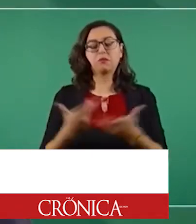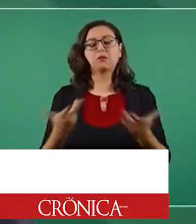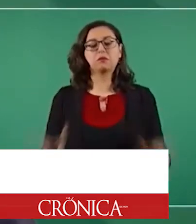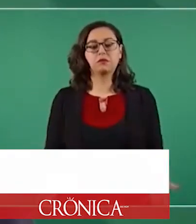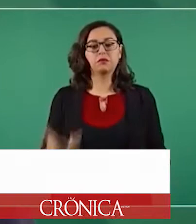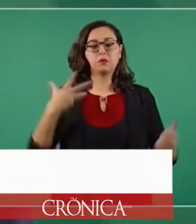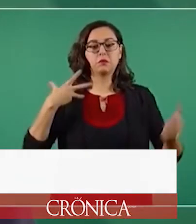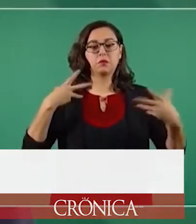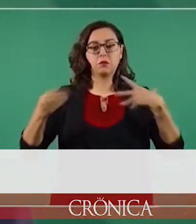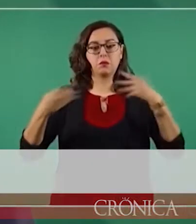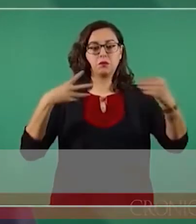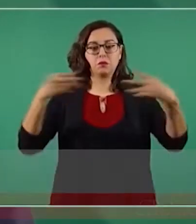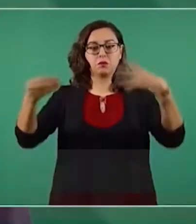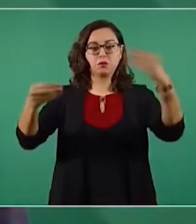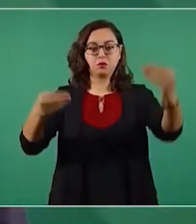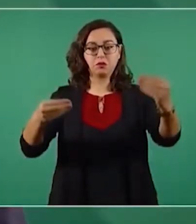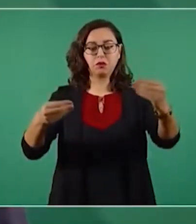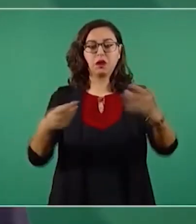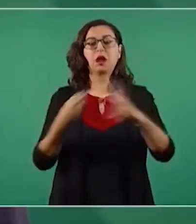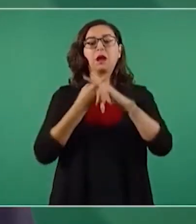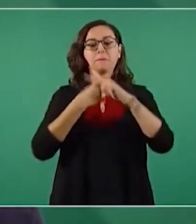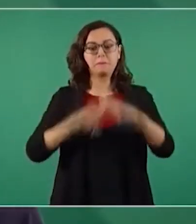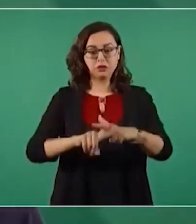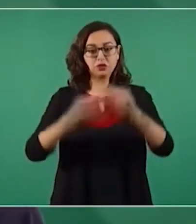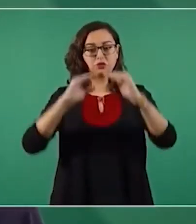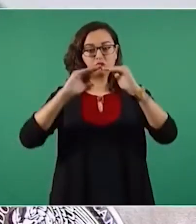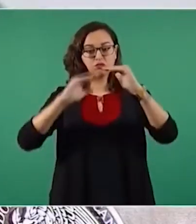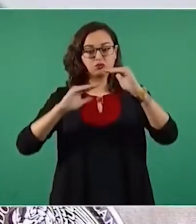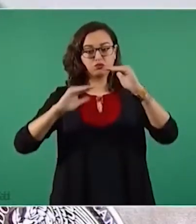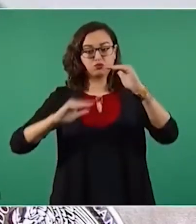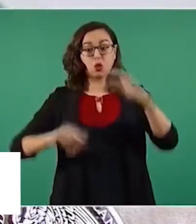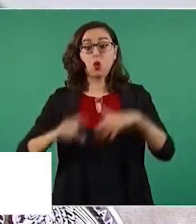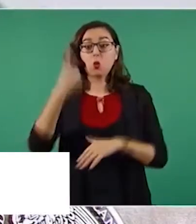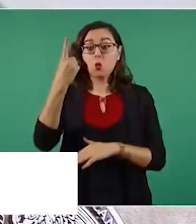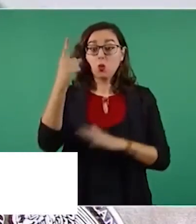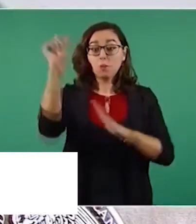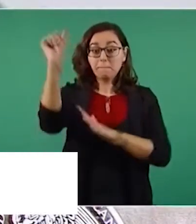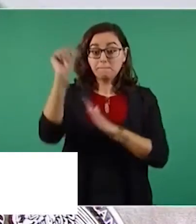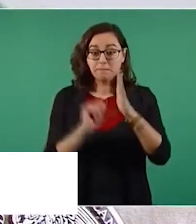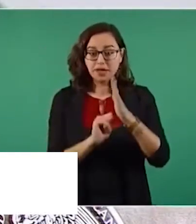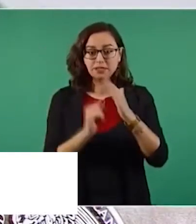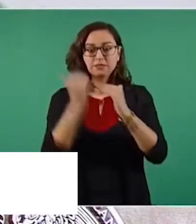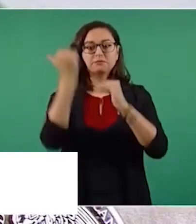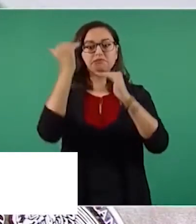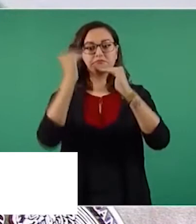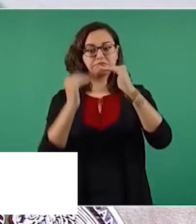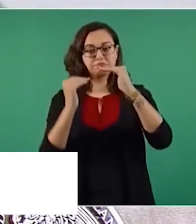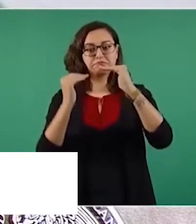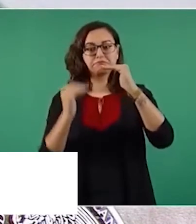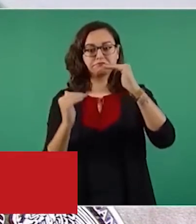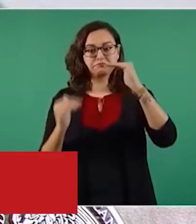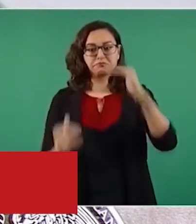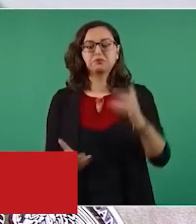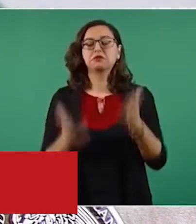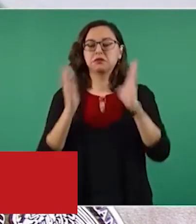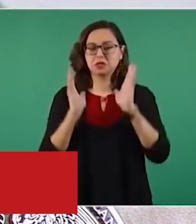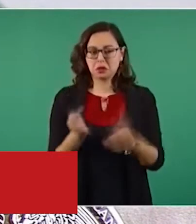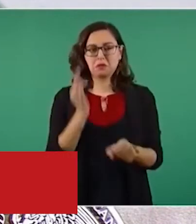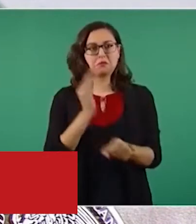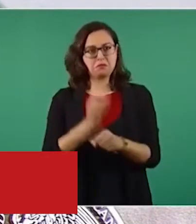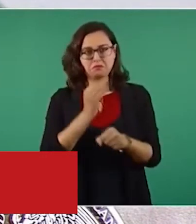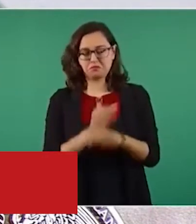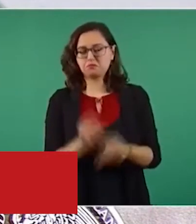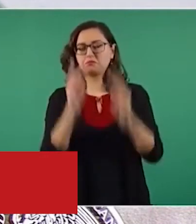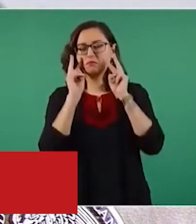estimados empezó a declinar hace un mes y ya hoy tenemos señales claras de que está en un proceso de